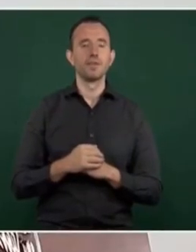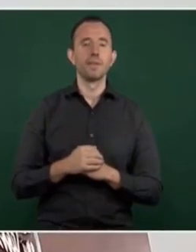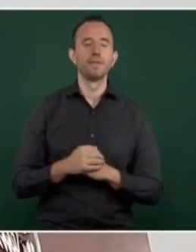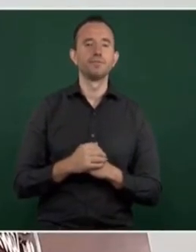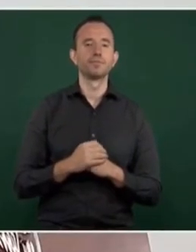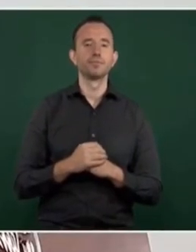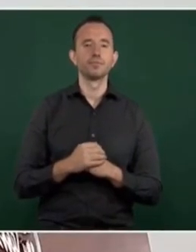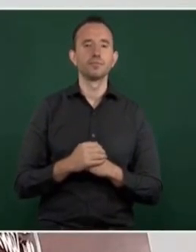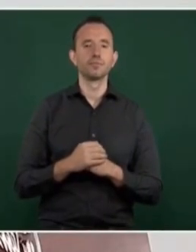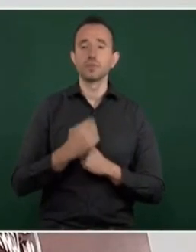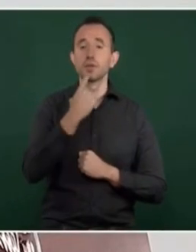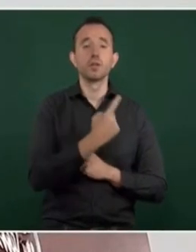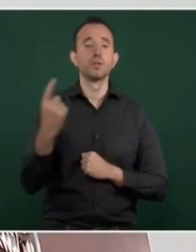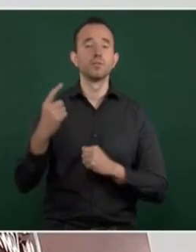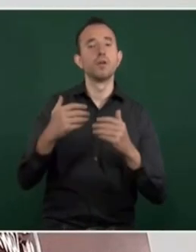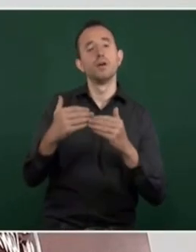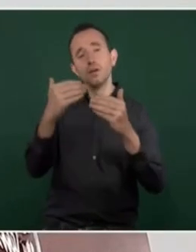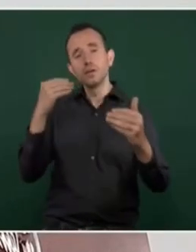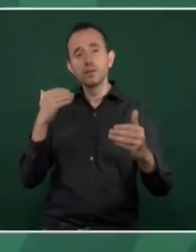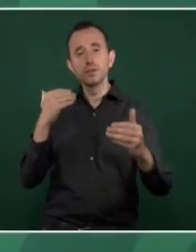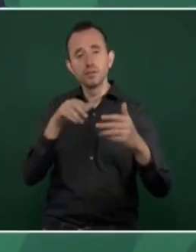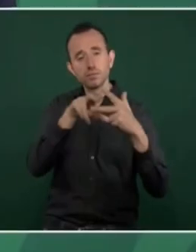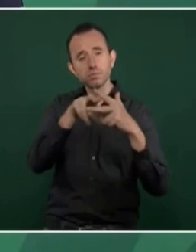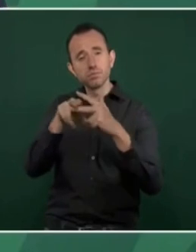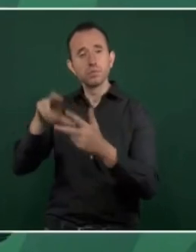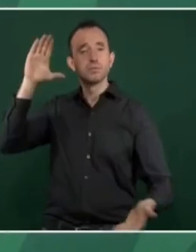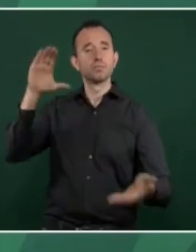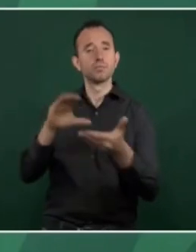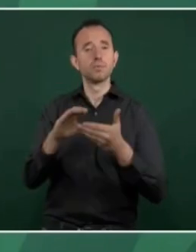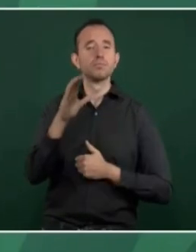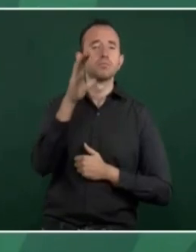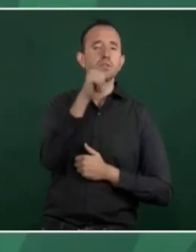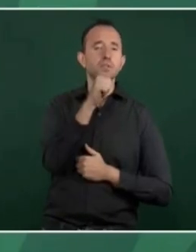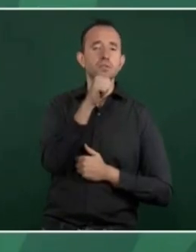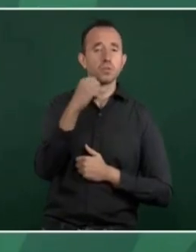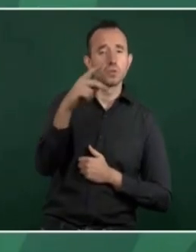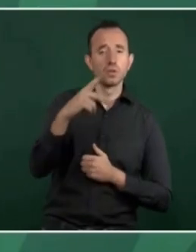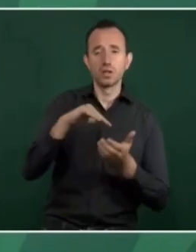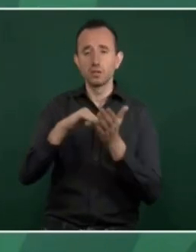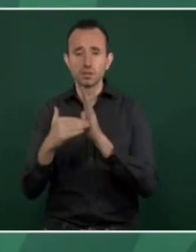que no íbamos a poder con los homicidios. Ahí vamos. Ay, que no servía la estrategia.